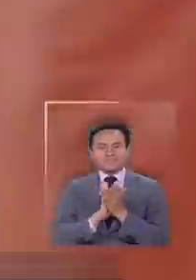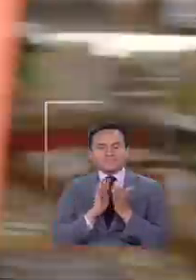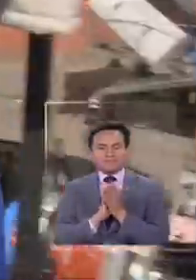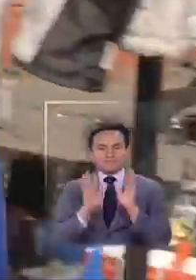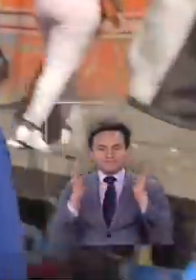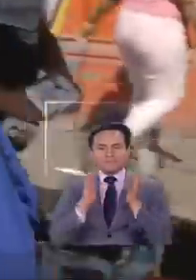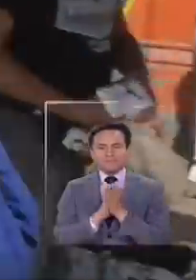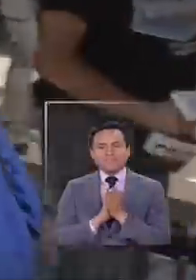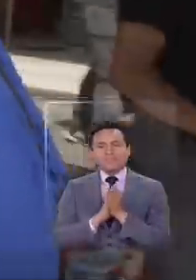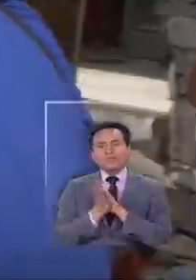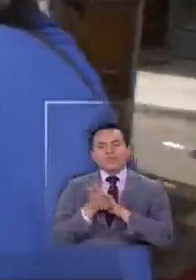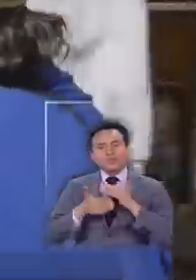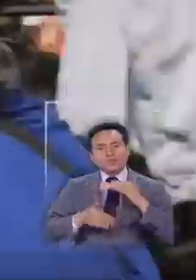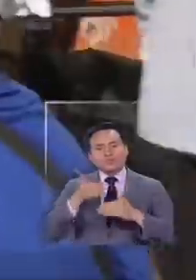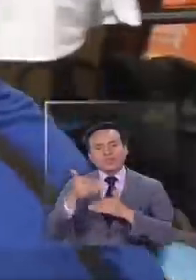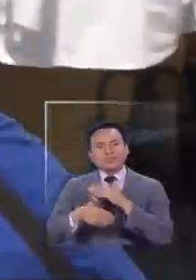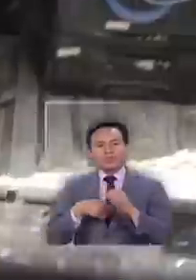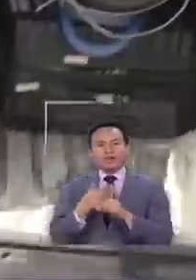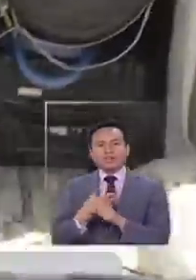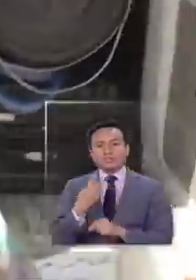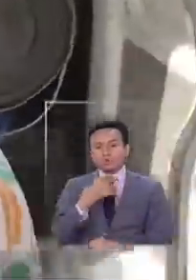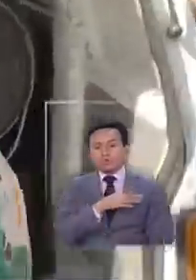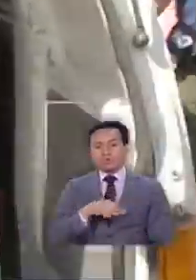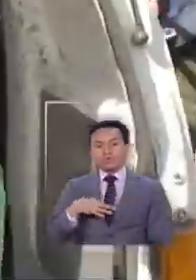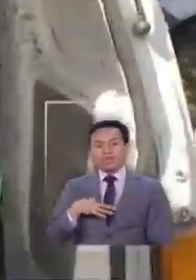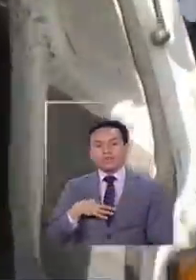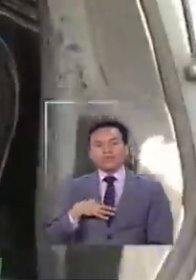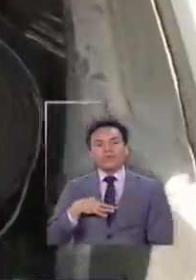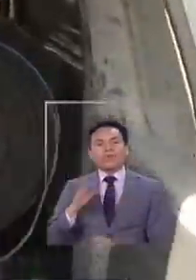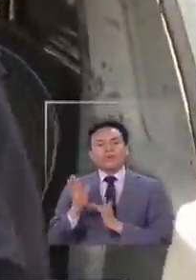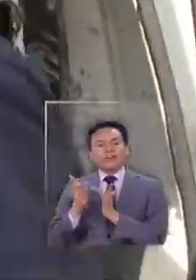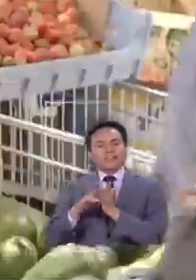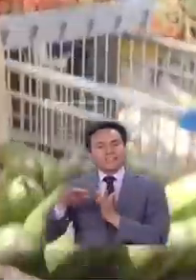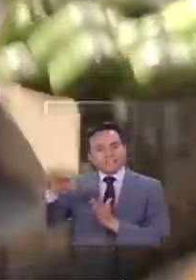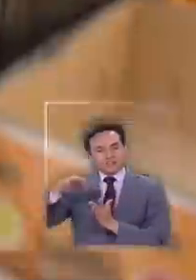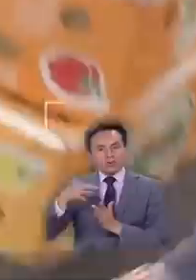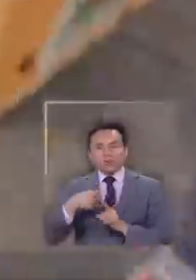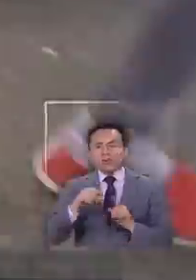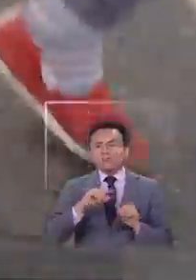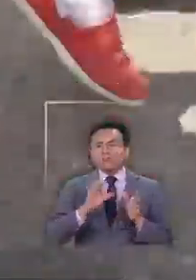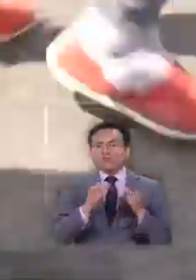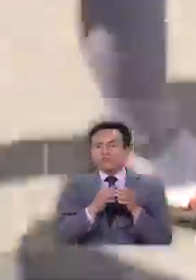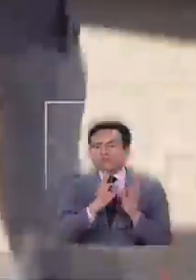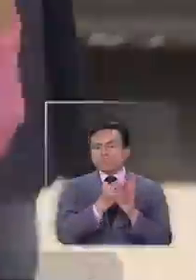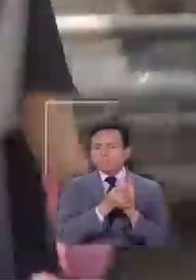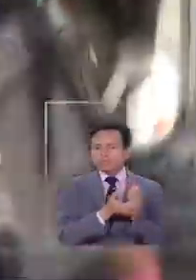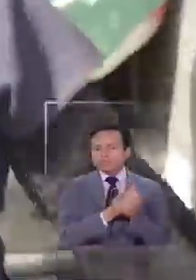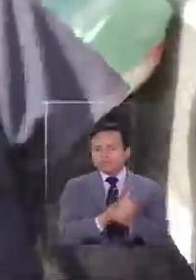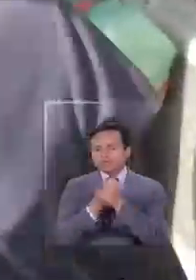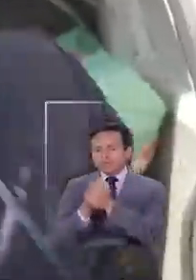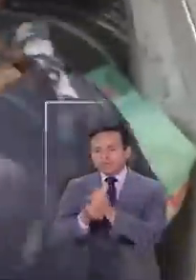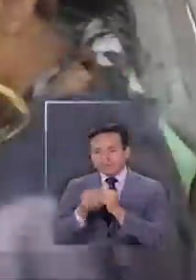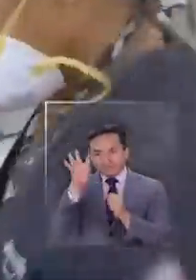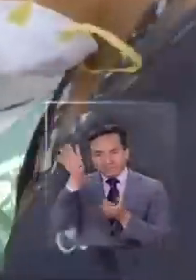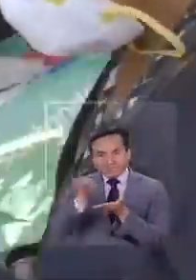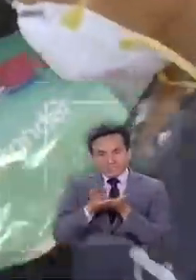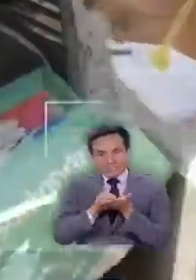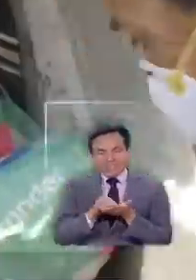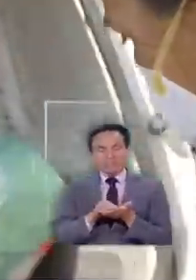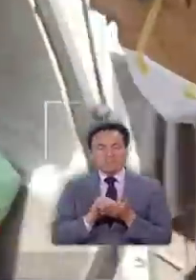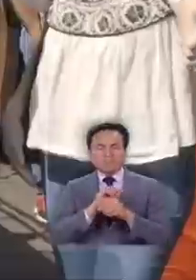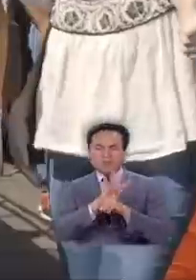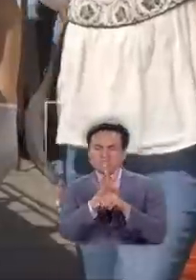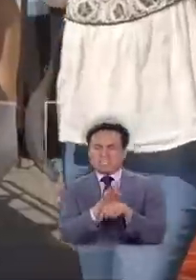en todo el proceso intervienen dos ministerios el hogar de Cristo y otras fundaciones que han recogido la idea en medio de la